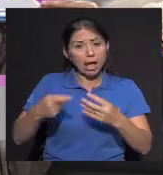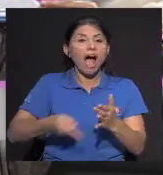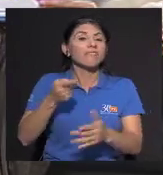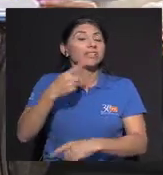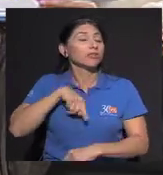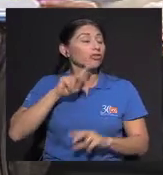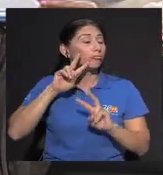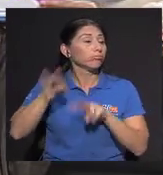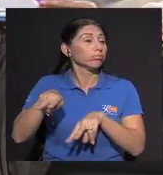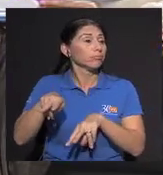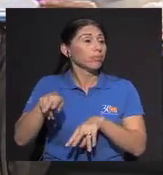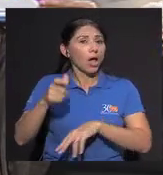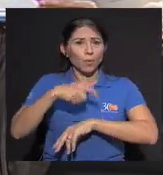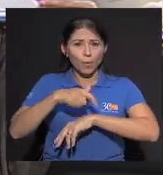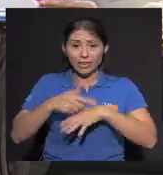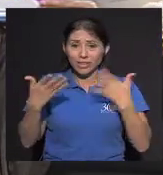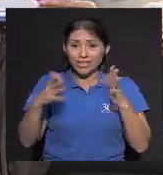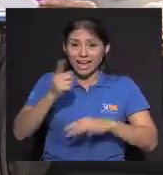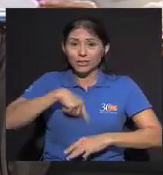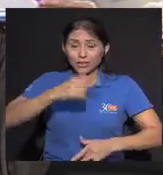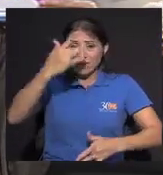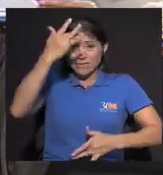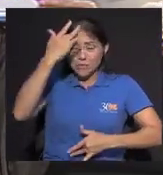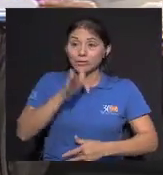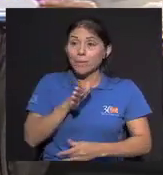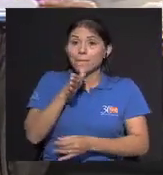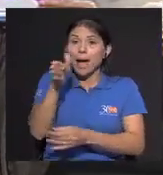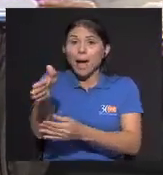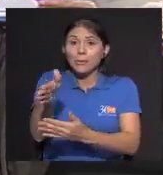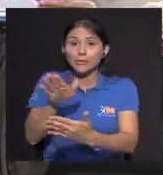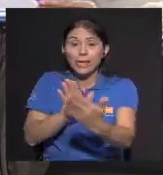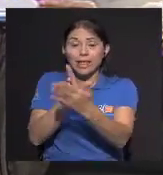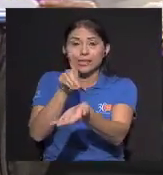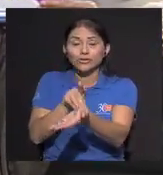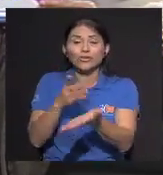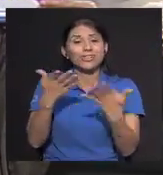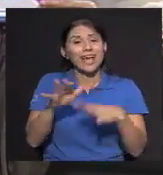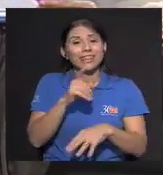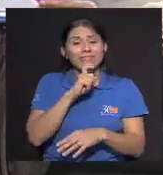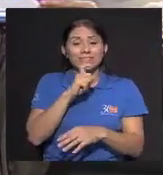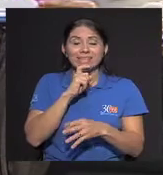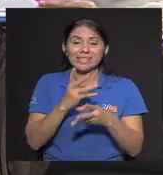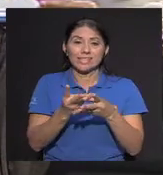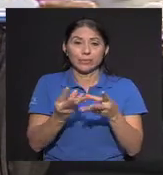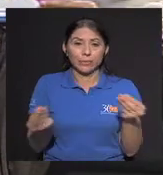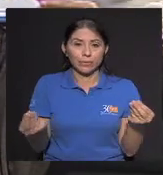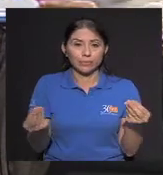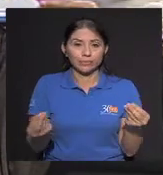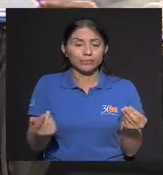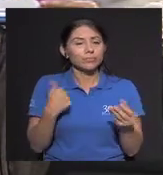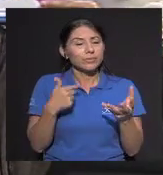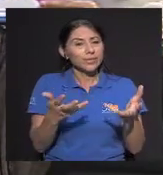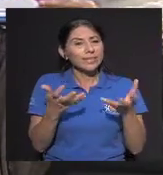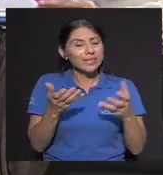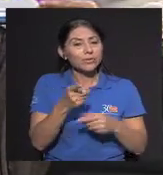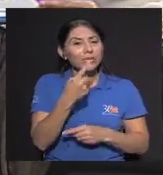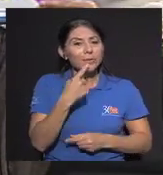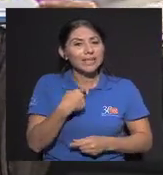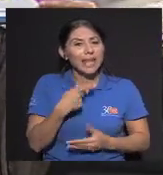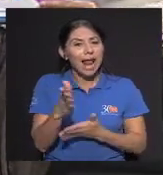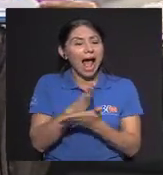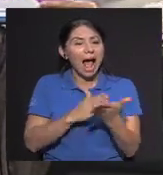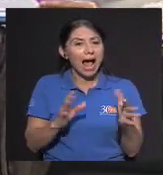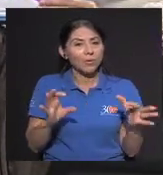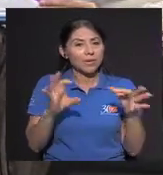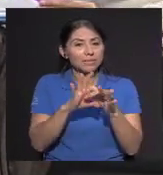Y cuando ya vamos A la consulta Es cuando ya estamos Realmente ante una situación Que es difícil De ir resolviendo Y quisiera entonces